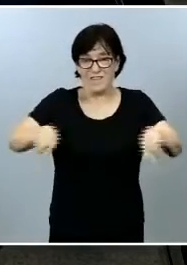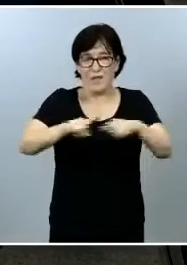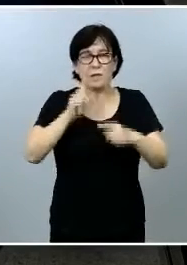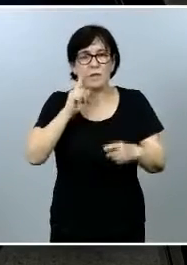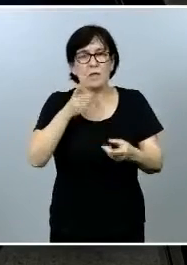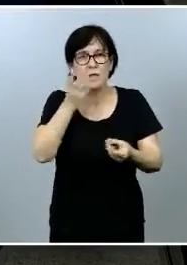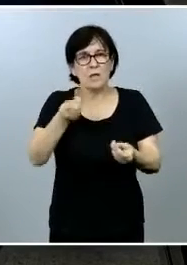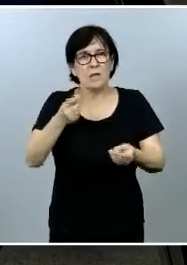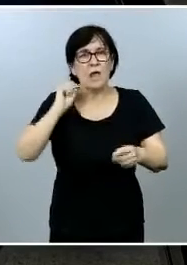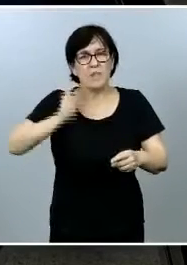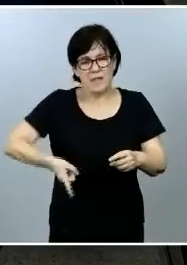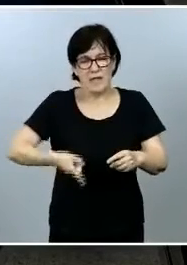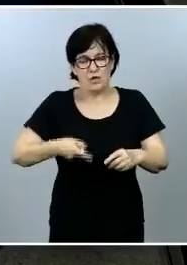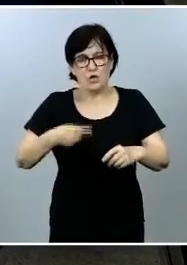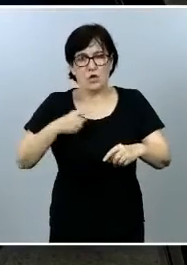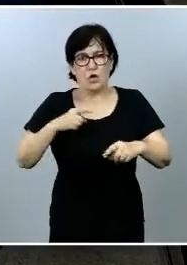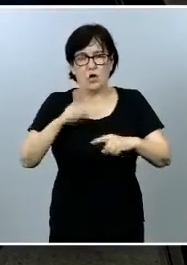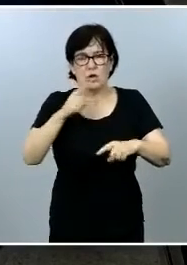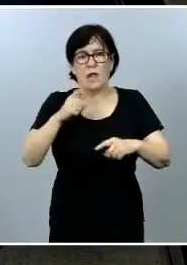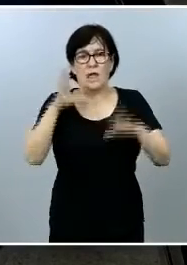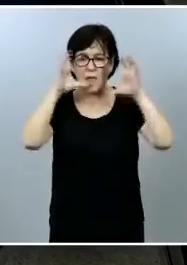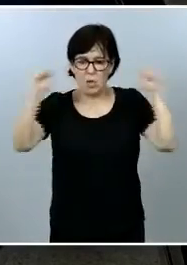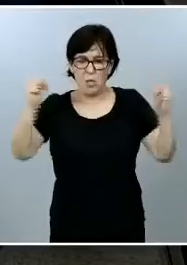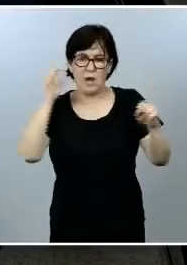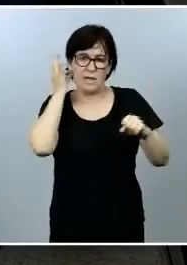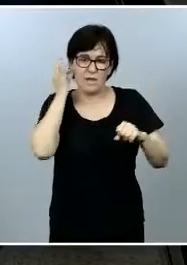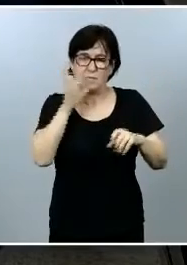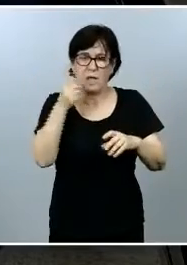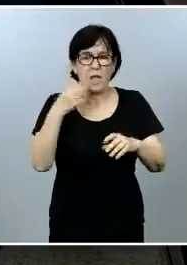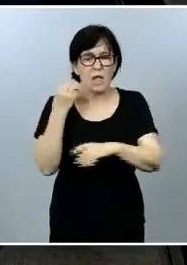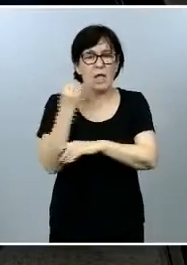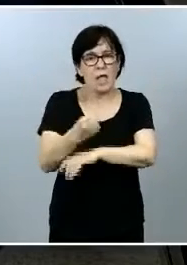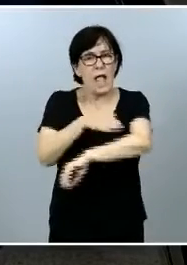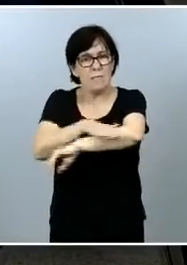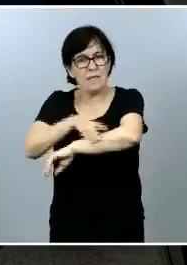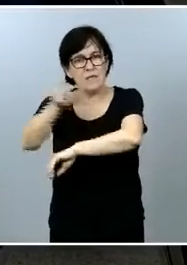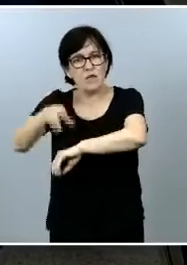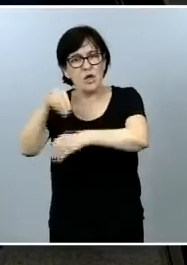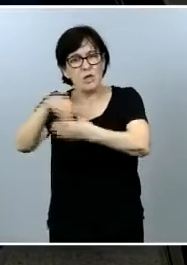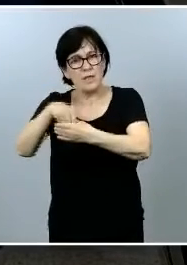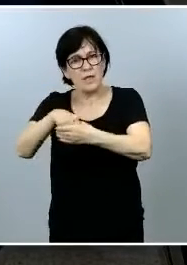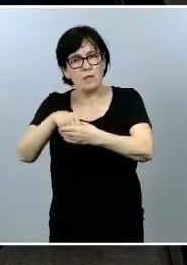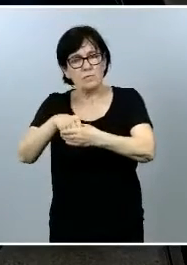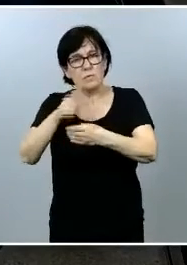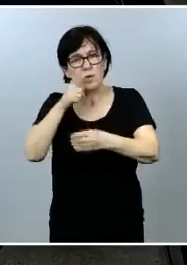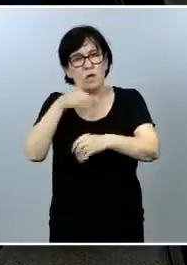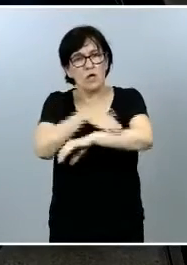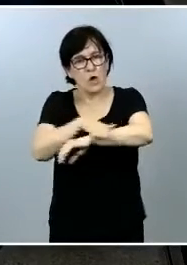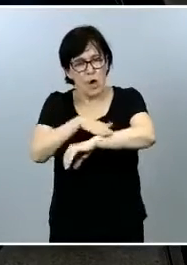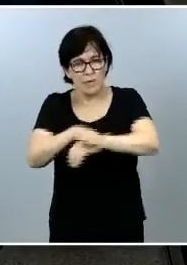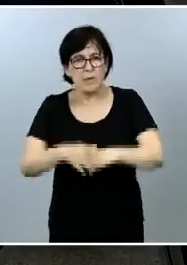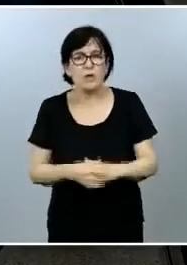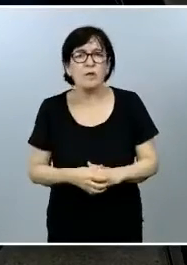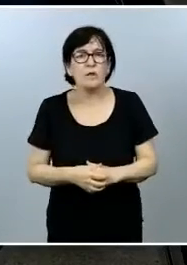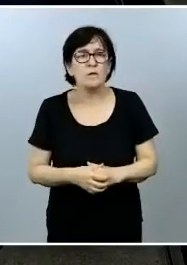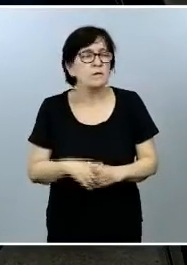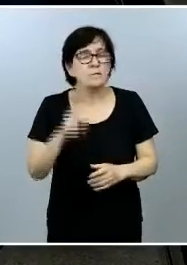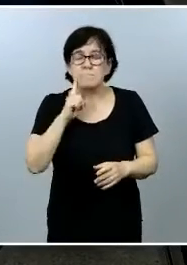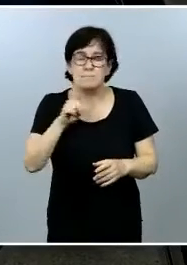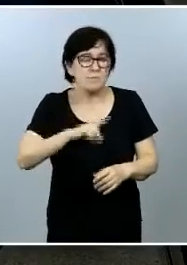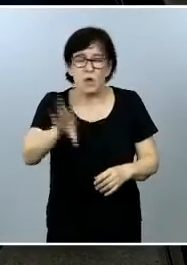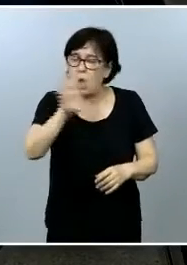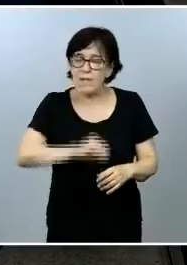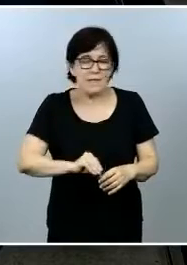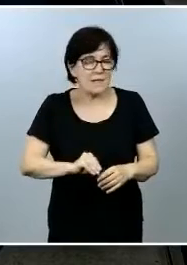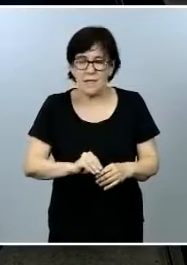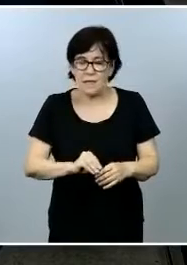directora de la Guardia Civil con el mismo respaldo que usted ha dicho que tiene el Ministro del Interior por parte del Gobierno y sigo sin entender cómo casan